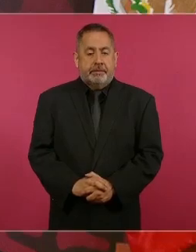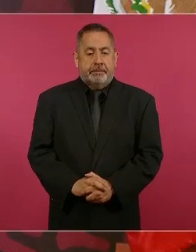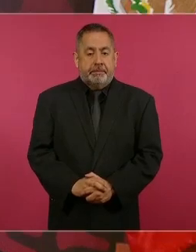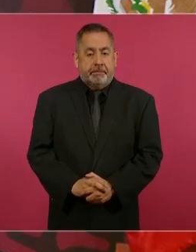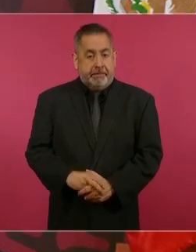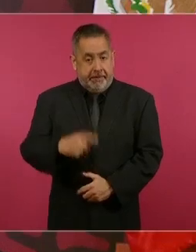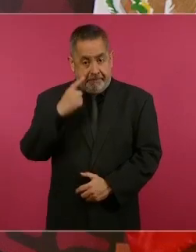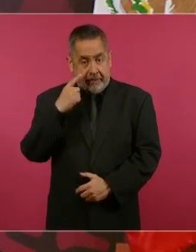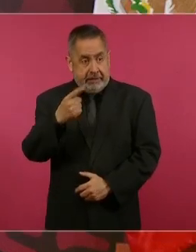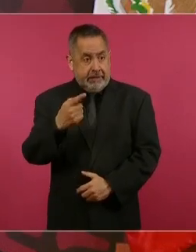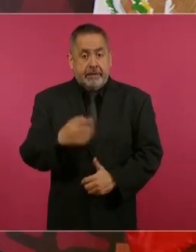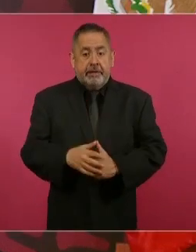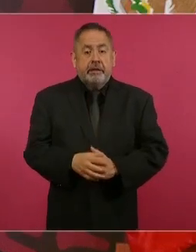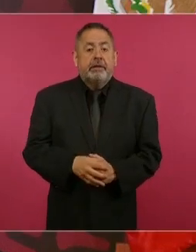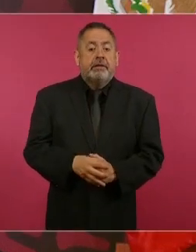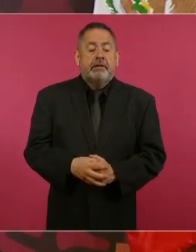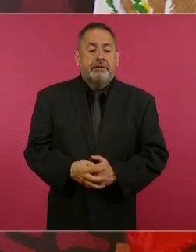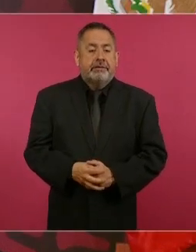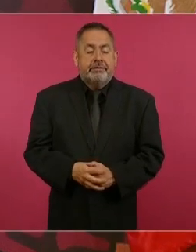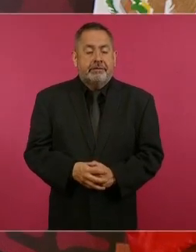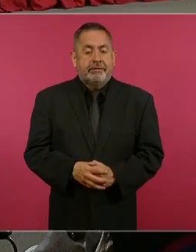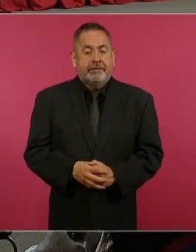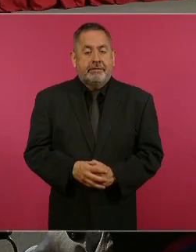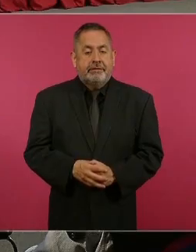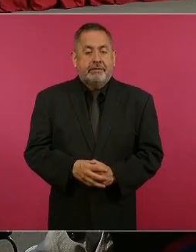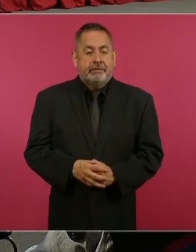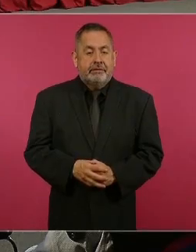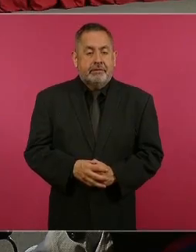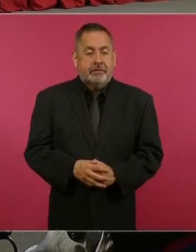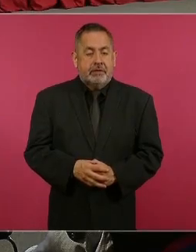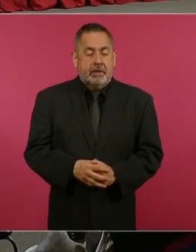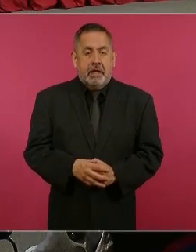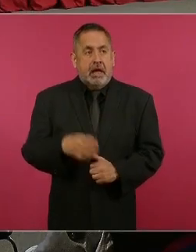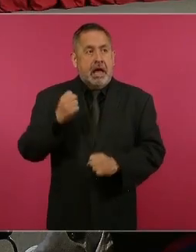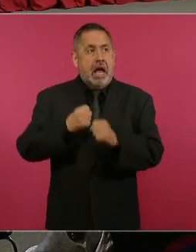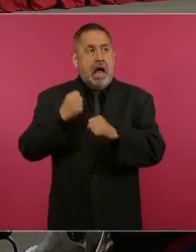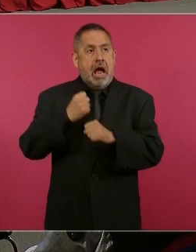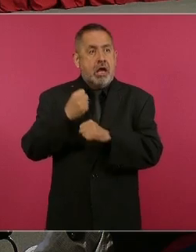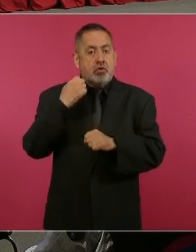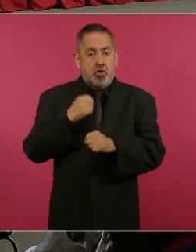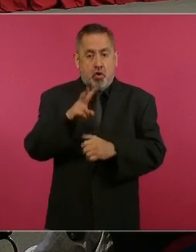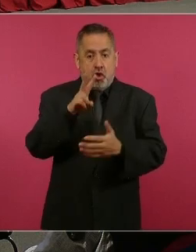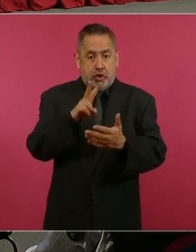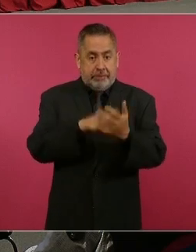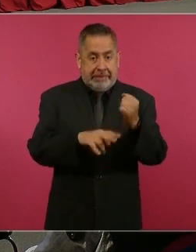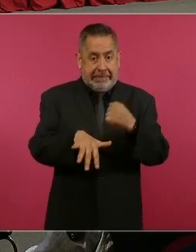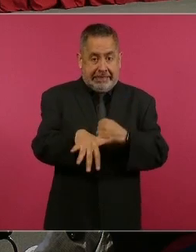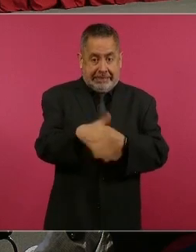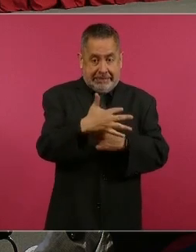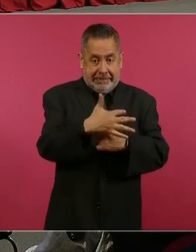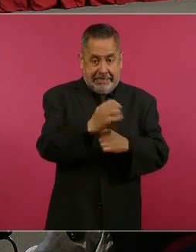enero de 2015,